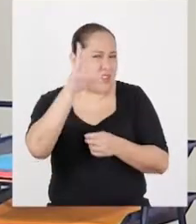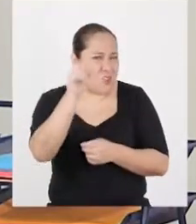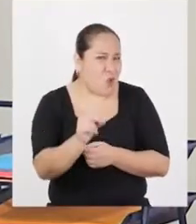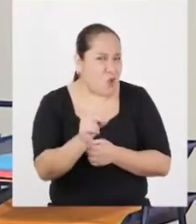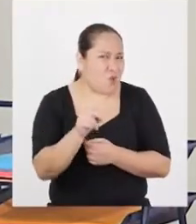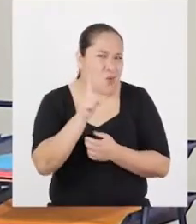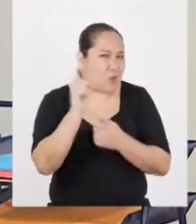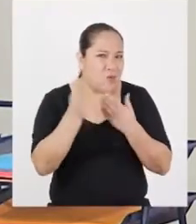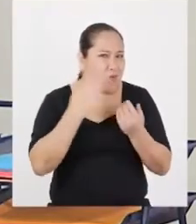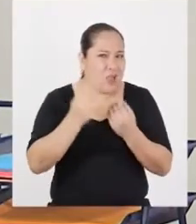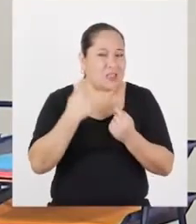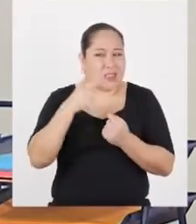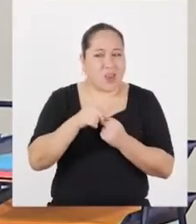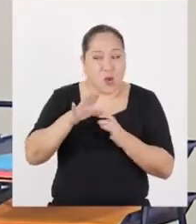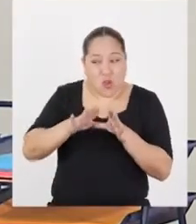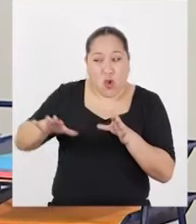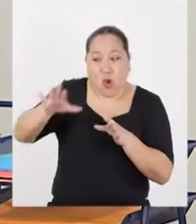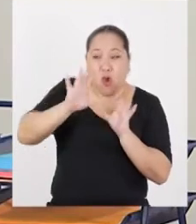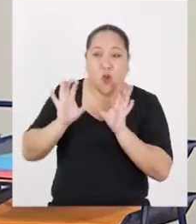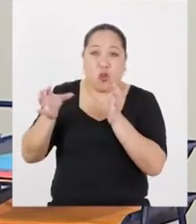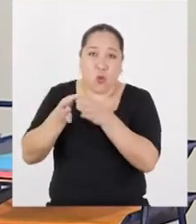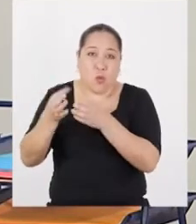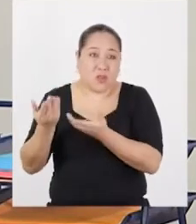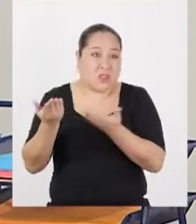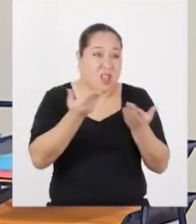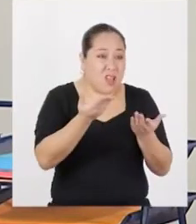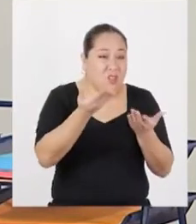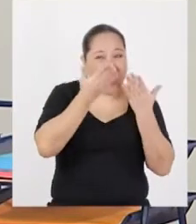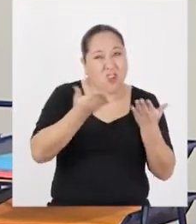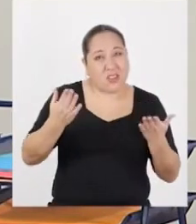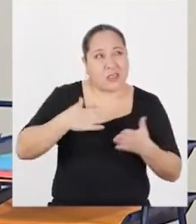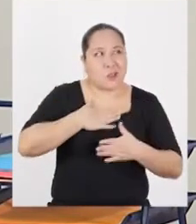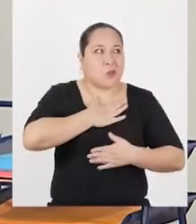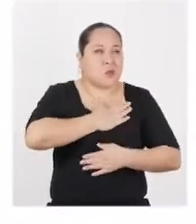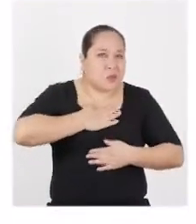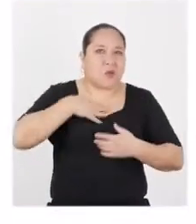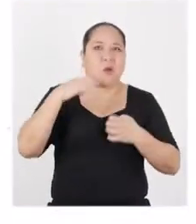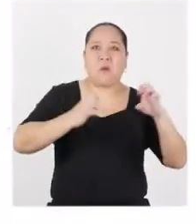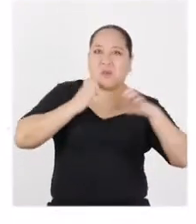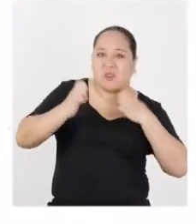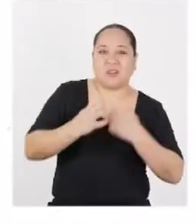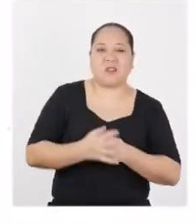No es fácil decir que no. Sobre todo cuando el grupo ofrece o plantea algo que es agradable y emocionante.